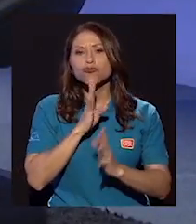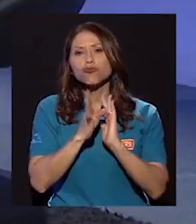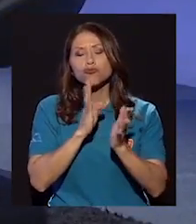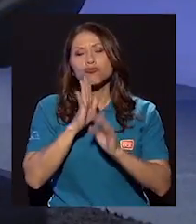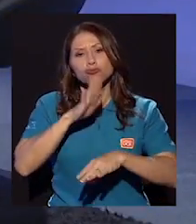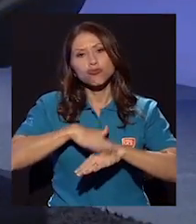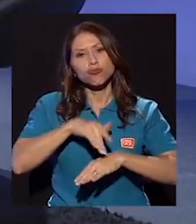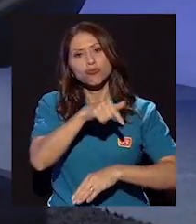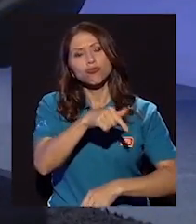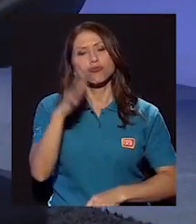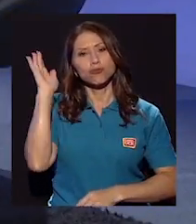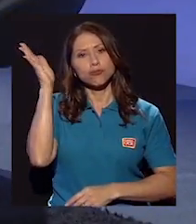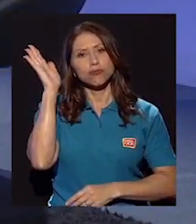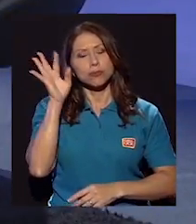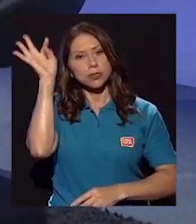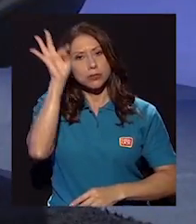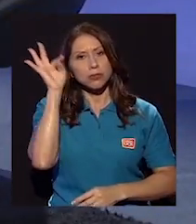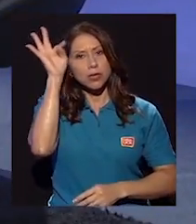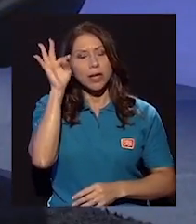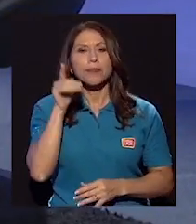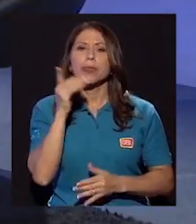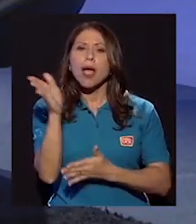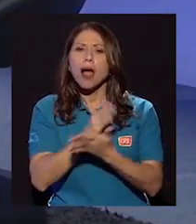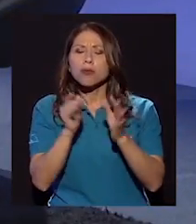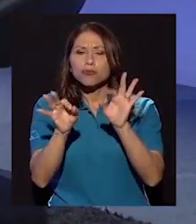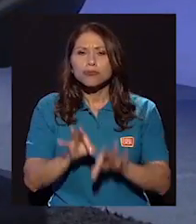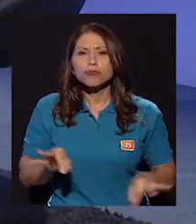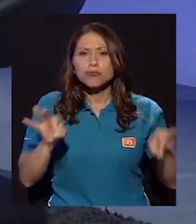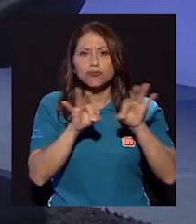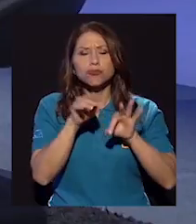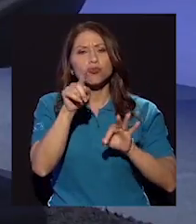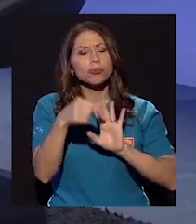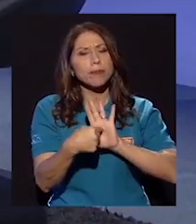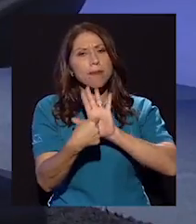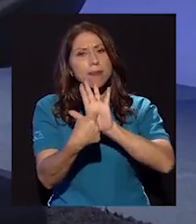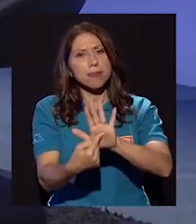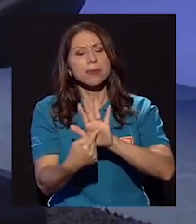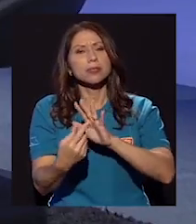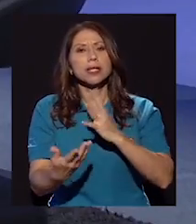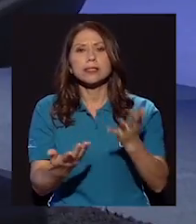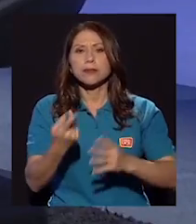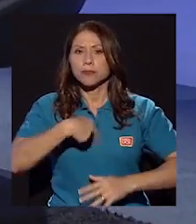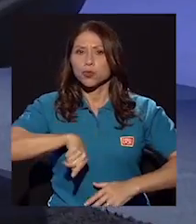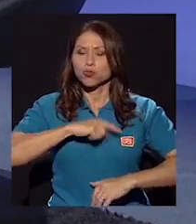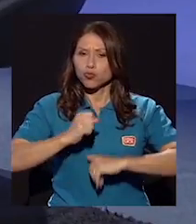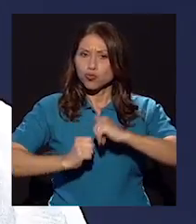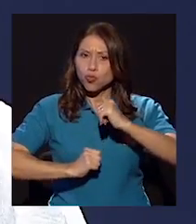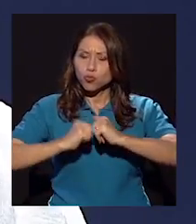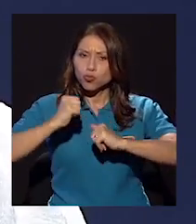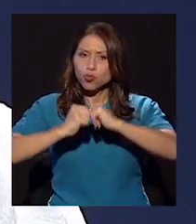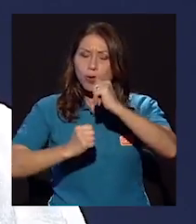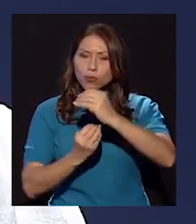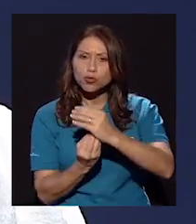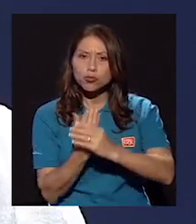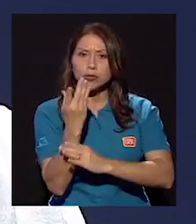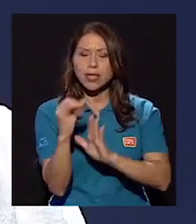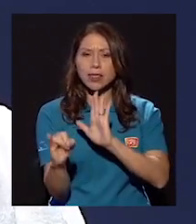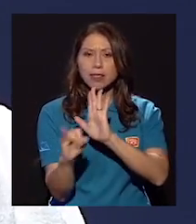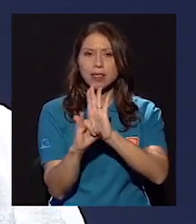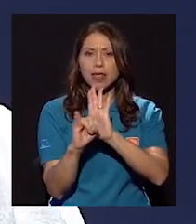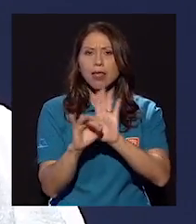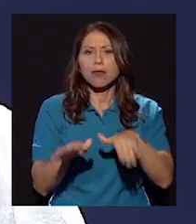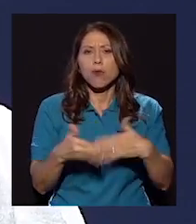parte de la teoría que usted va a exponer. Una de las cosas fundamentales que usted presenta básicamente es cómo construimos la identidad